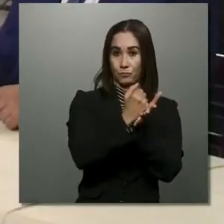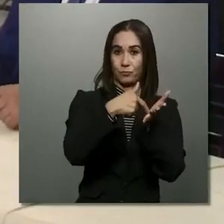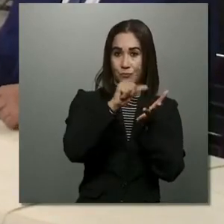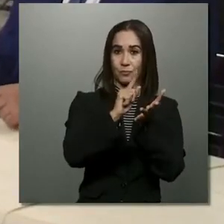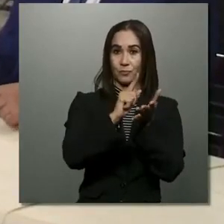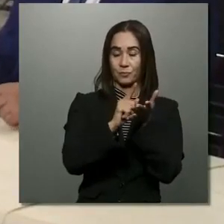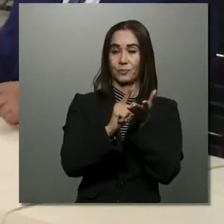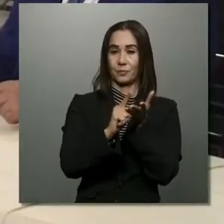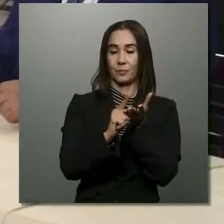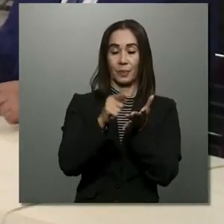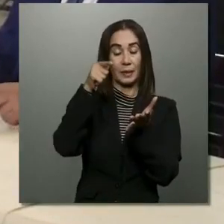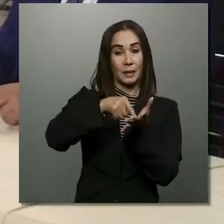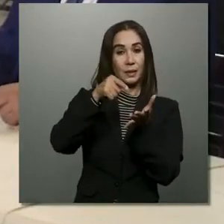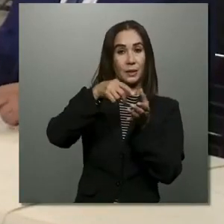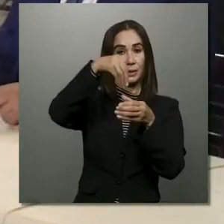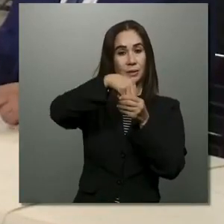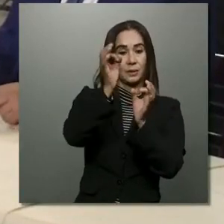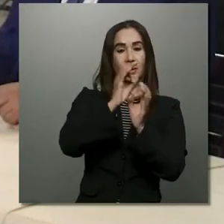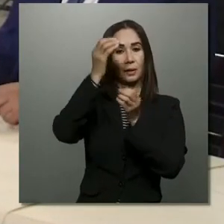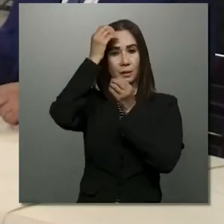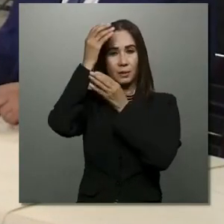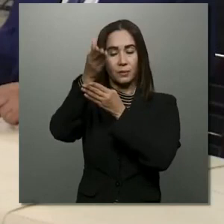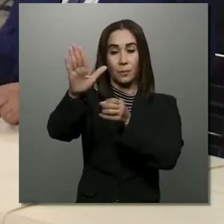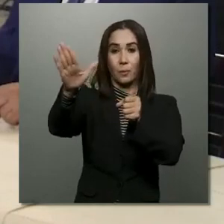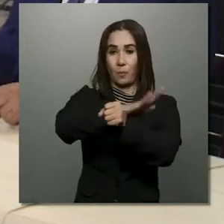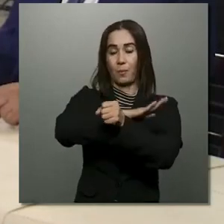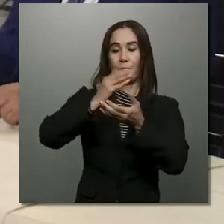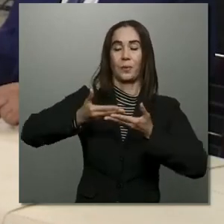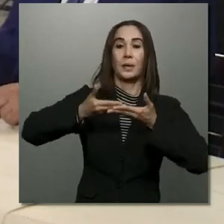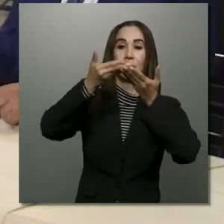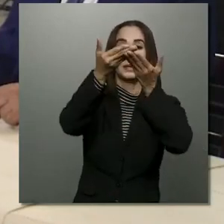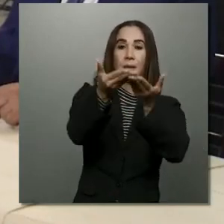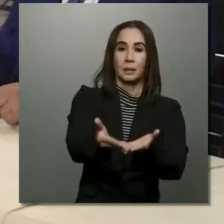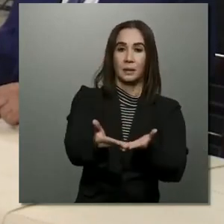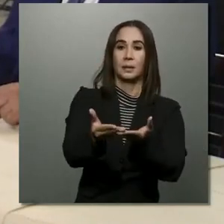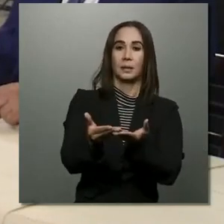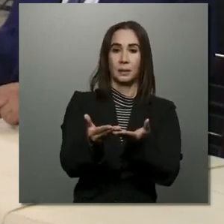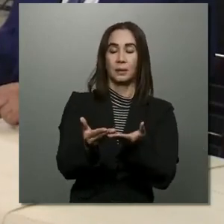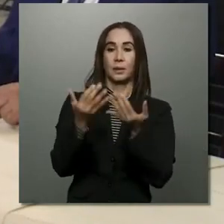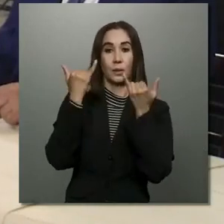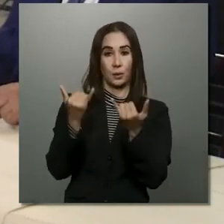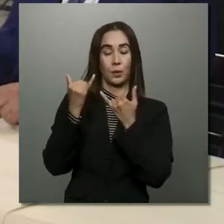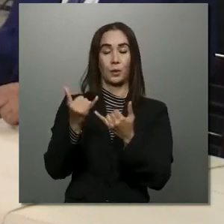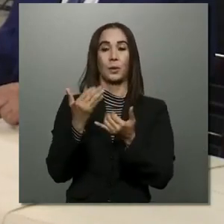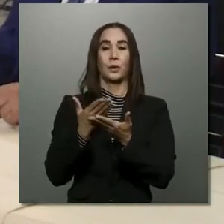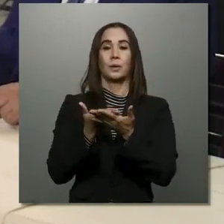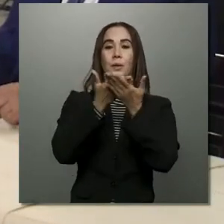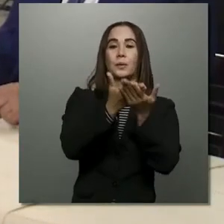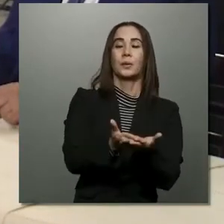que forman parte del informe completo entregado directamente y que le estamos haciendo